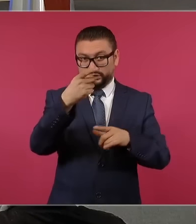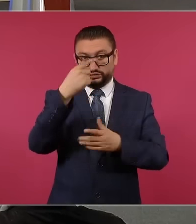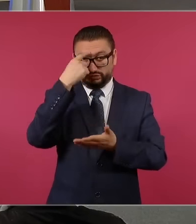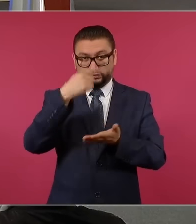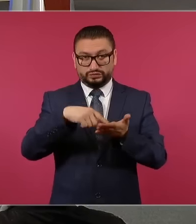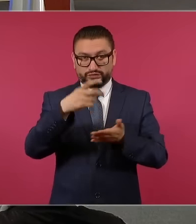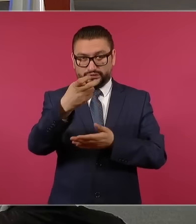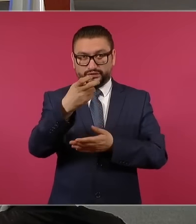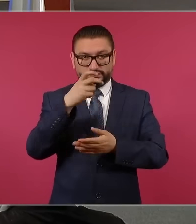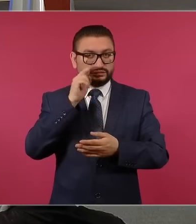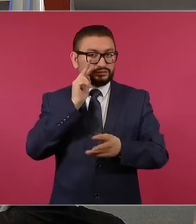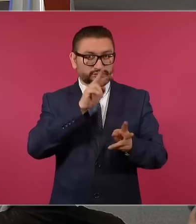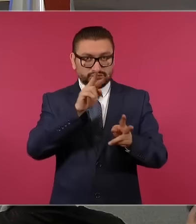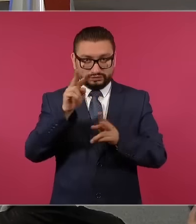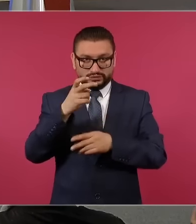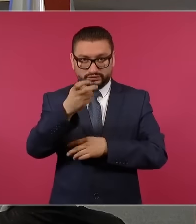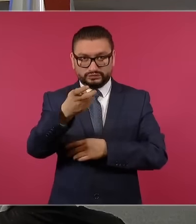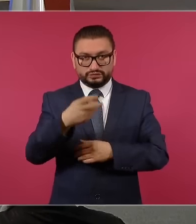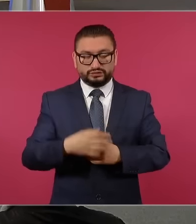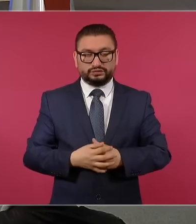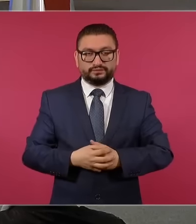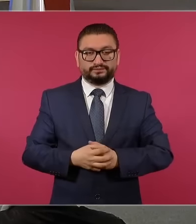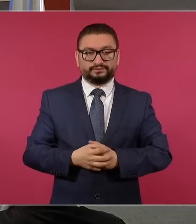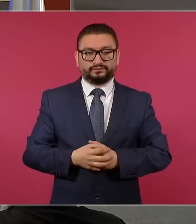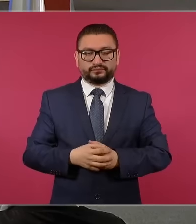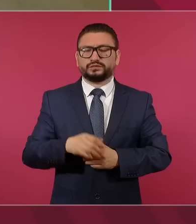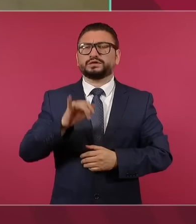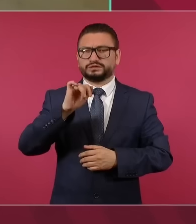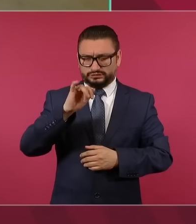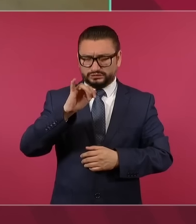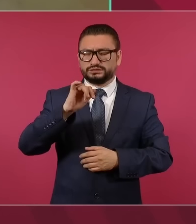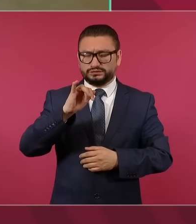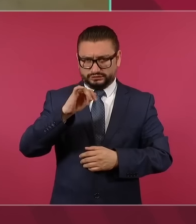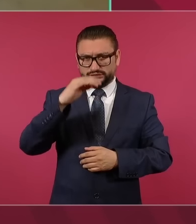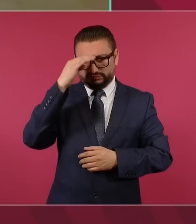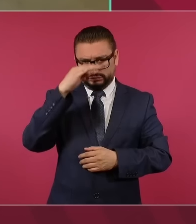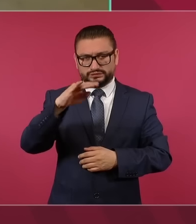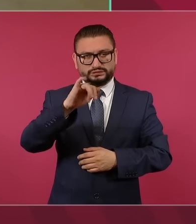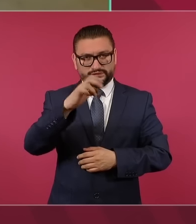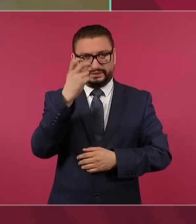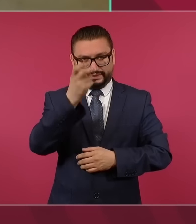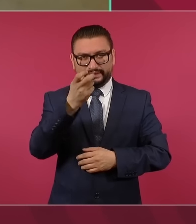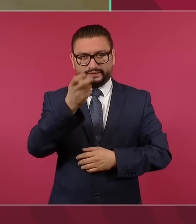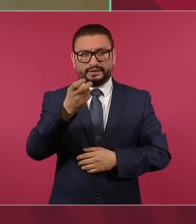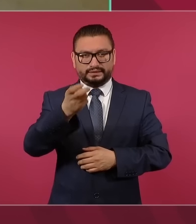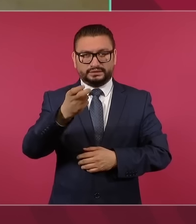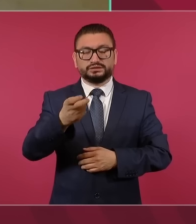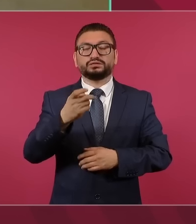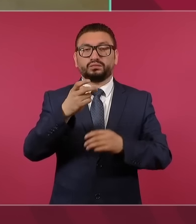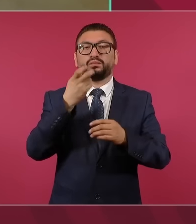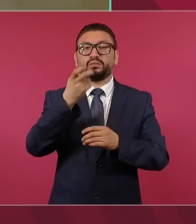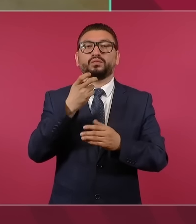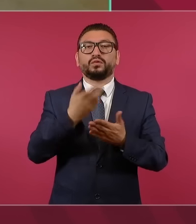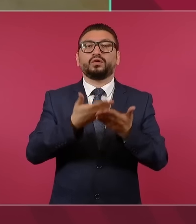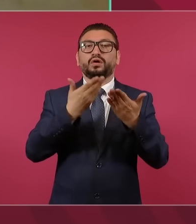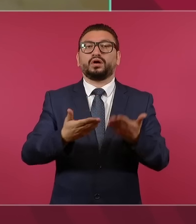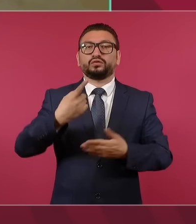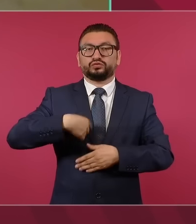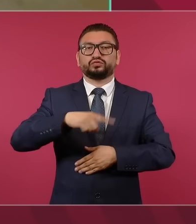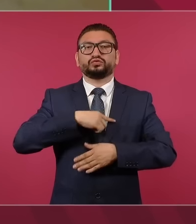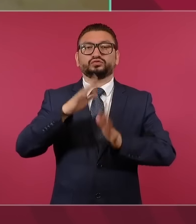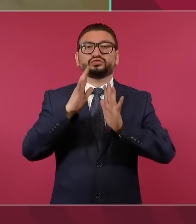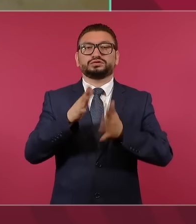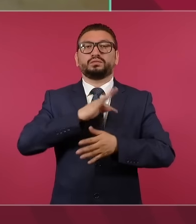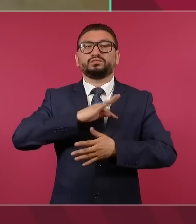observando? Sí, señor. Sí, ya se observa. Es por eso que ya podemos estar en